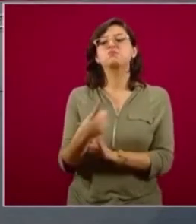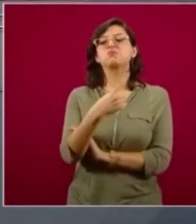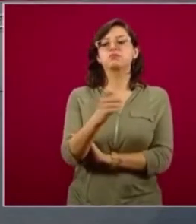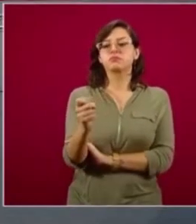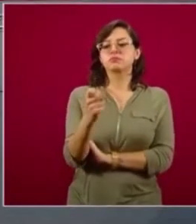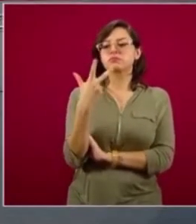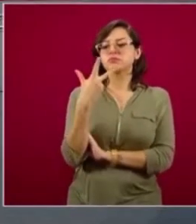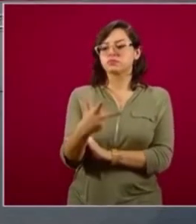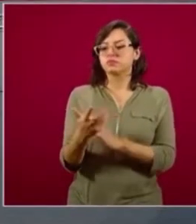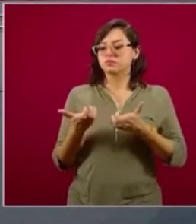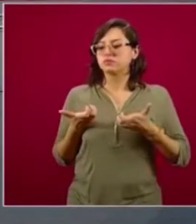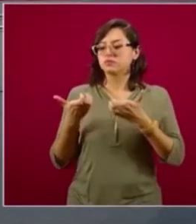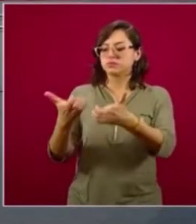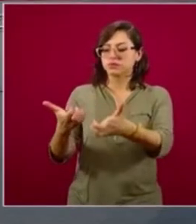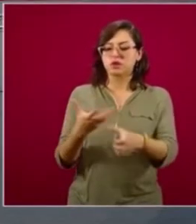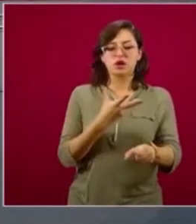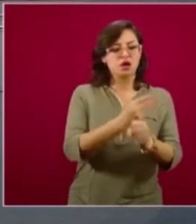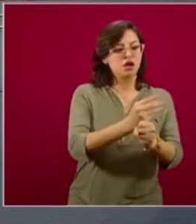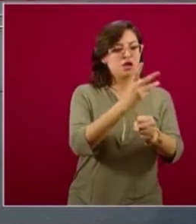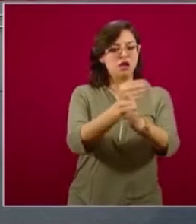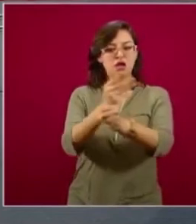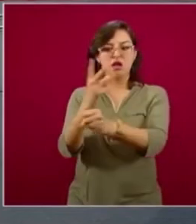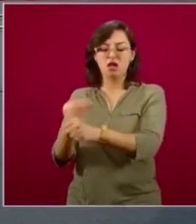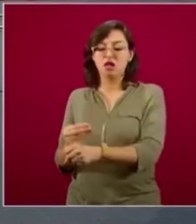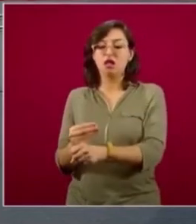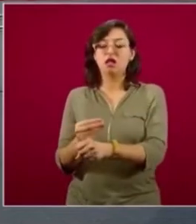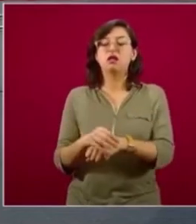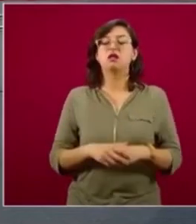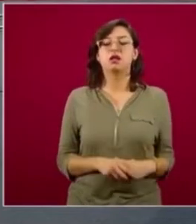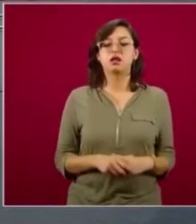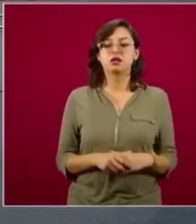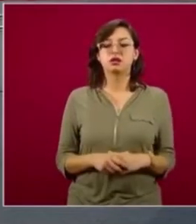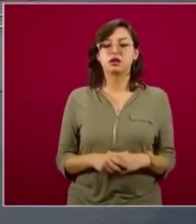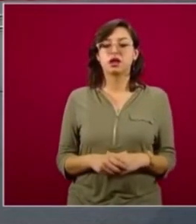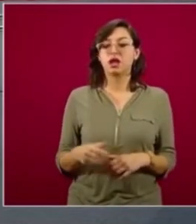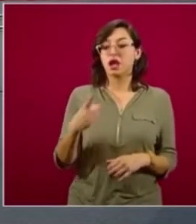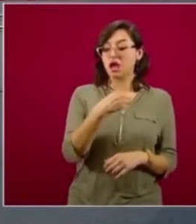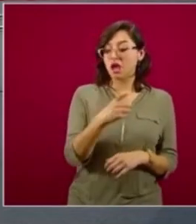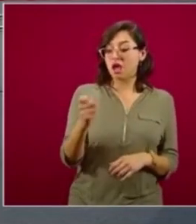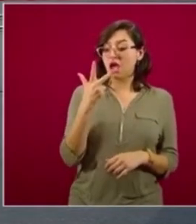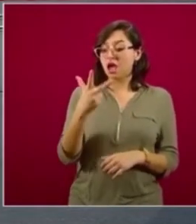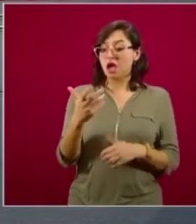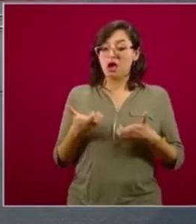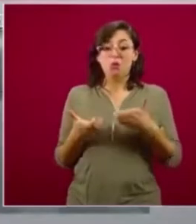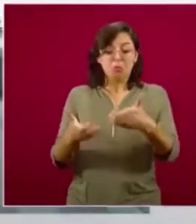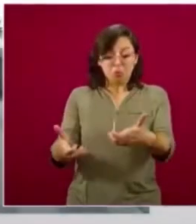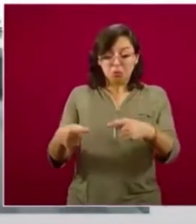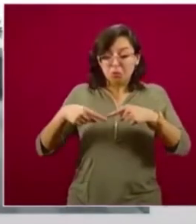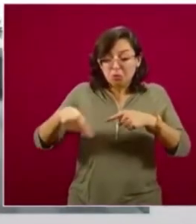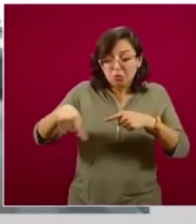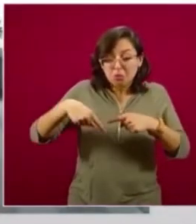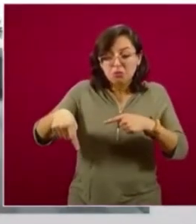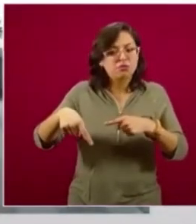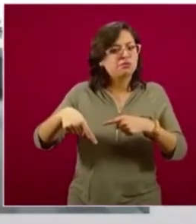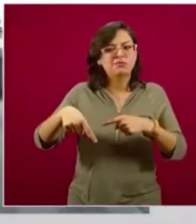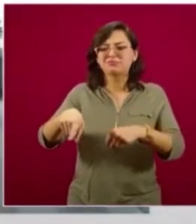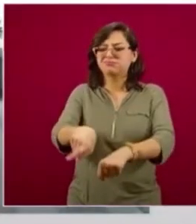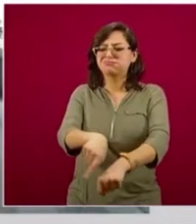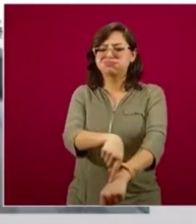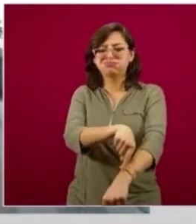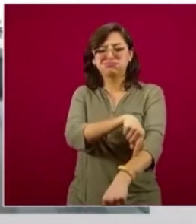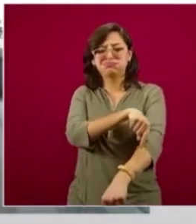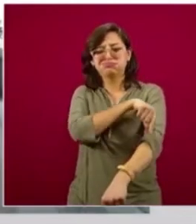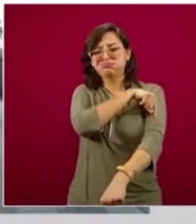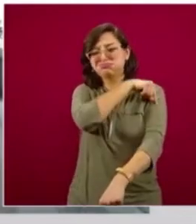largos, o sea, todavía vamos a trabajarlos este año y todavía nos va a llevar a lo mejor un año, otro año. Hay caminos de 40 kilómetros